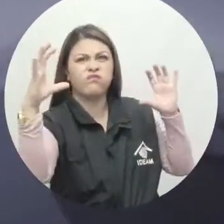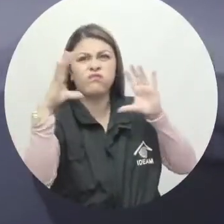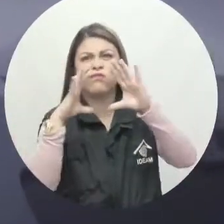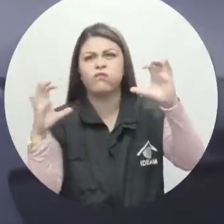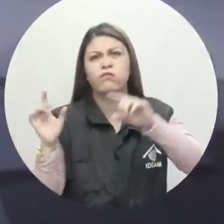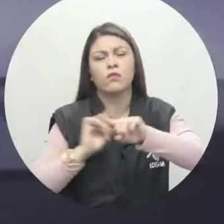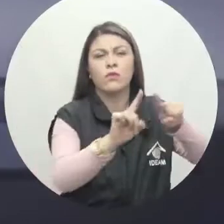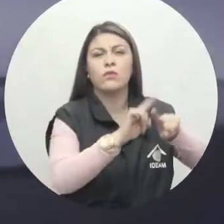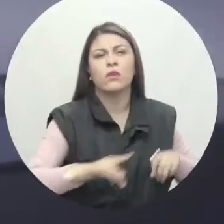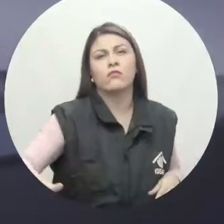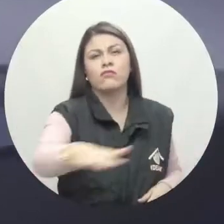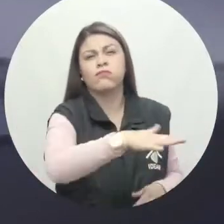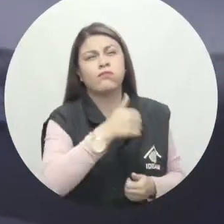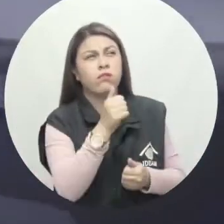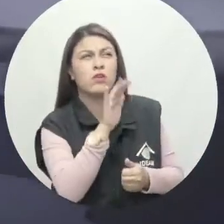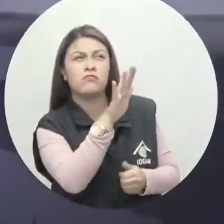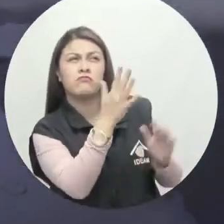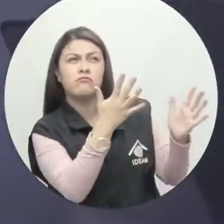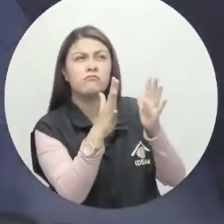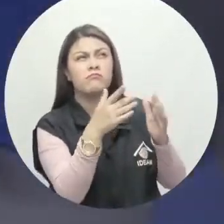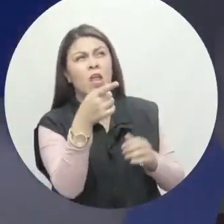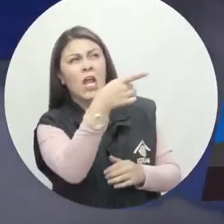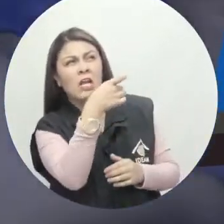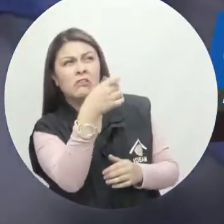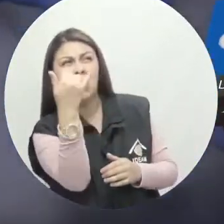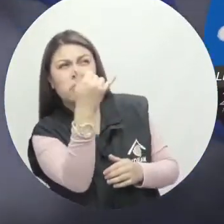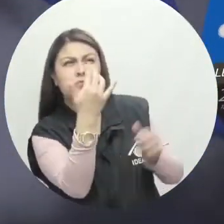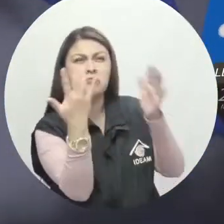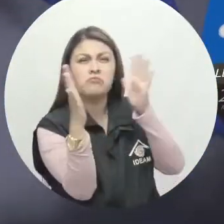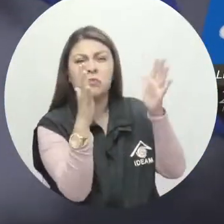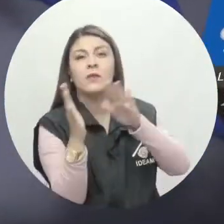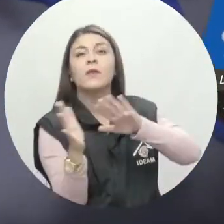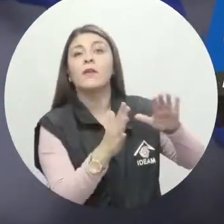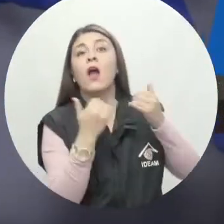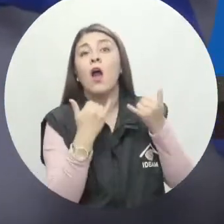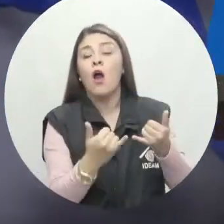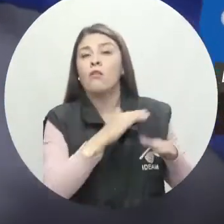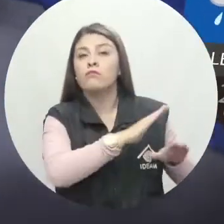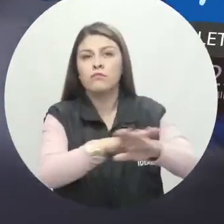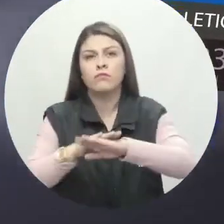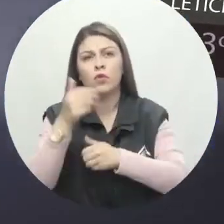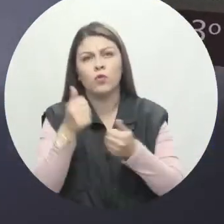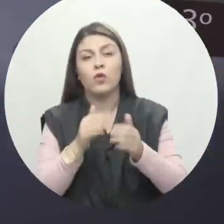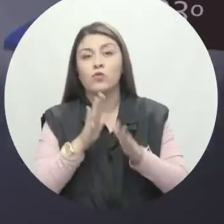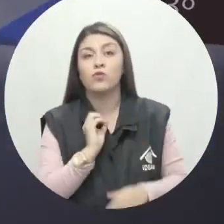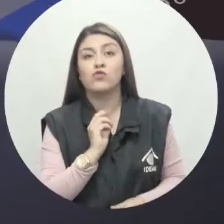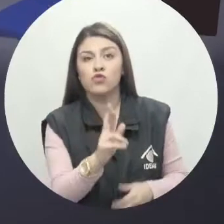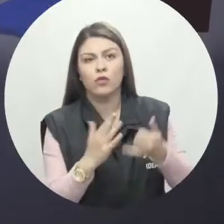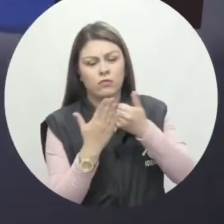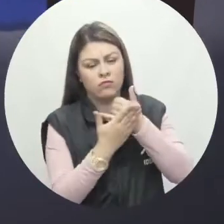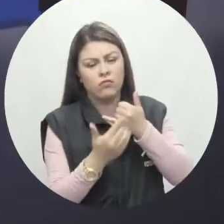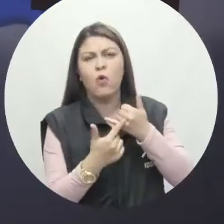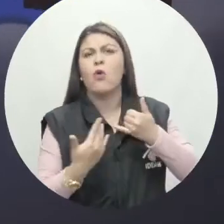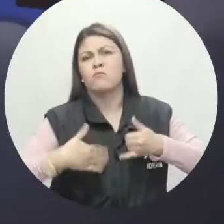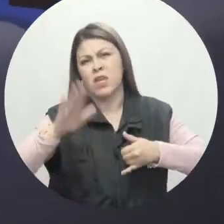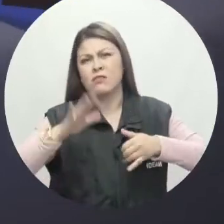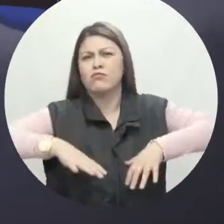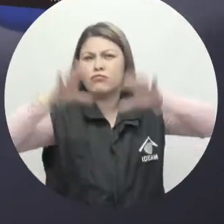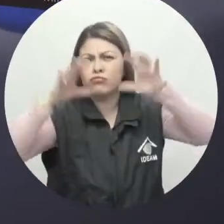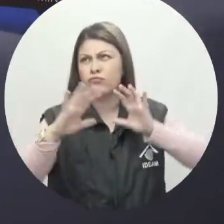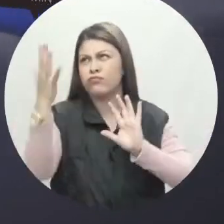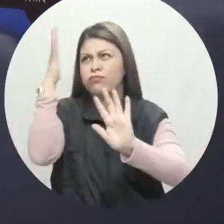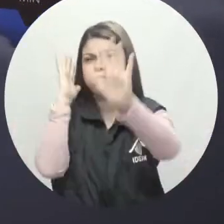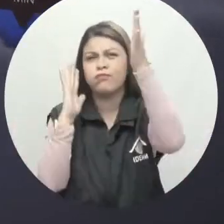tonos de gris azulado con tiempo seco. Hacia el sur del país se estima un cielo nublado con lluvias en gran parte de nuestras selvas y zonas de los